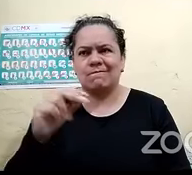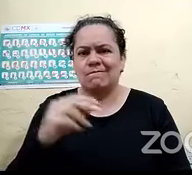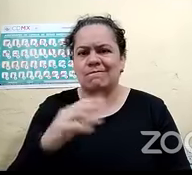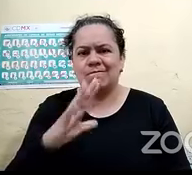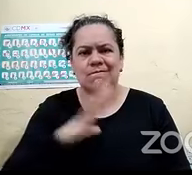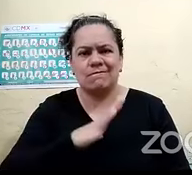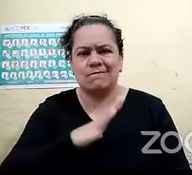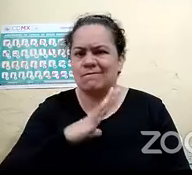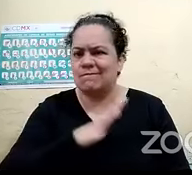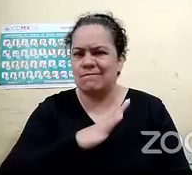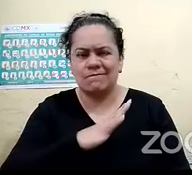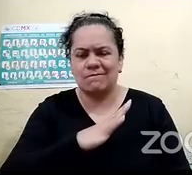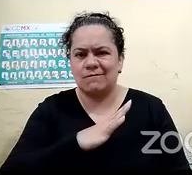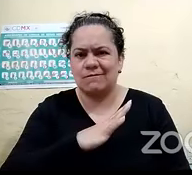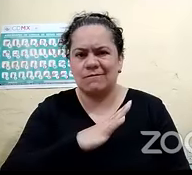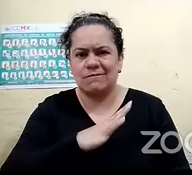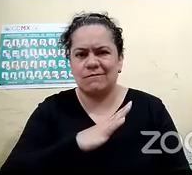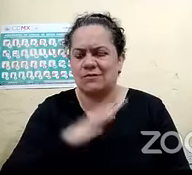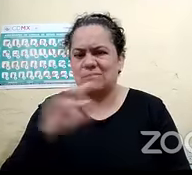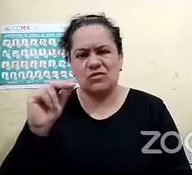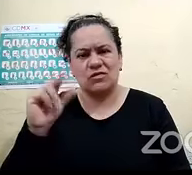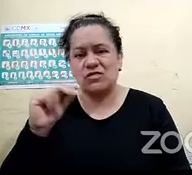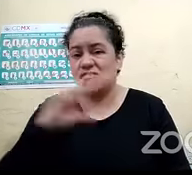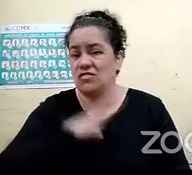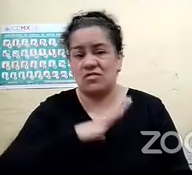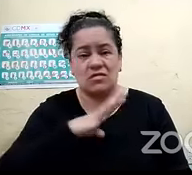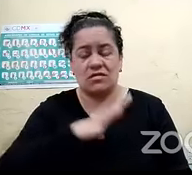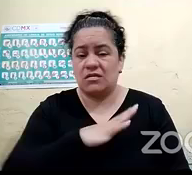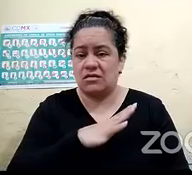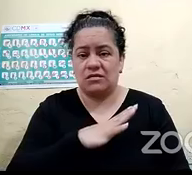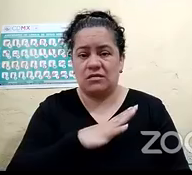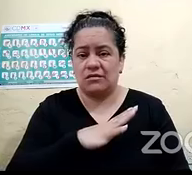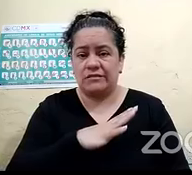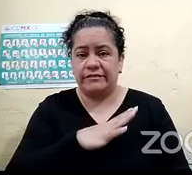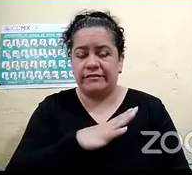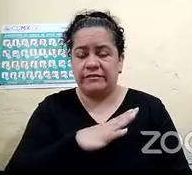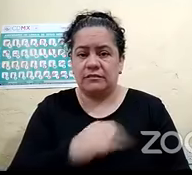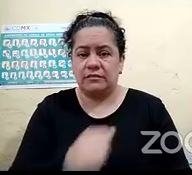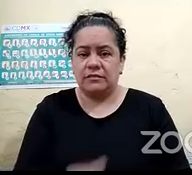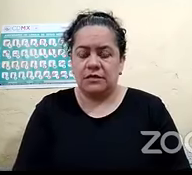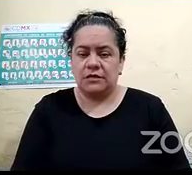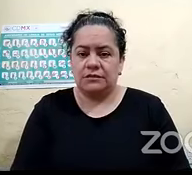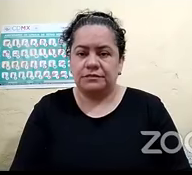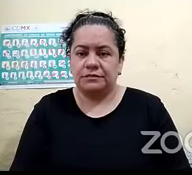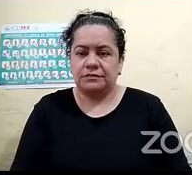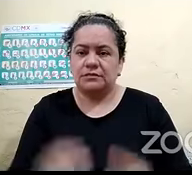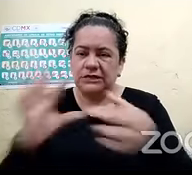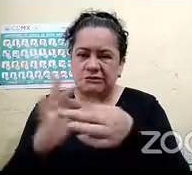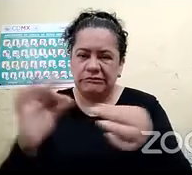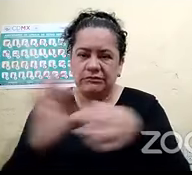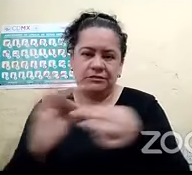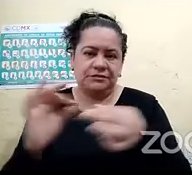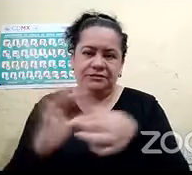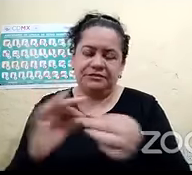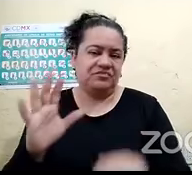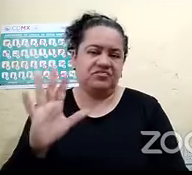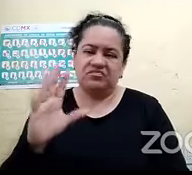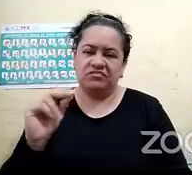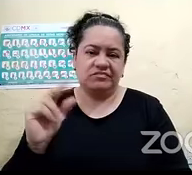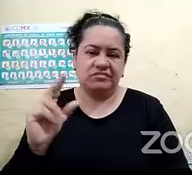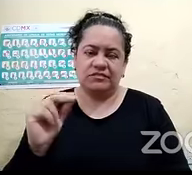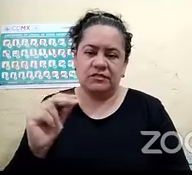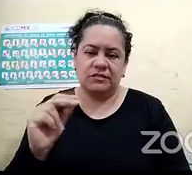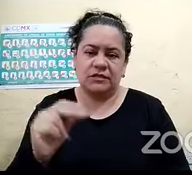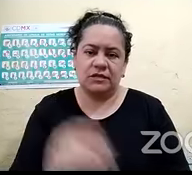escrito que me prestaron por ahí porque tampoco era así como que de repartición libre